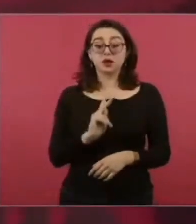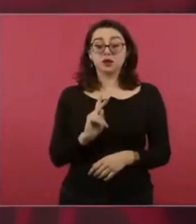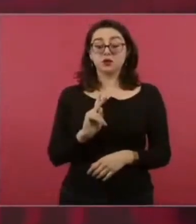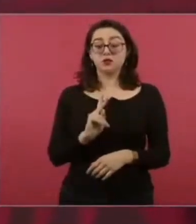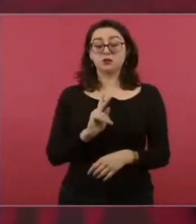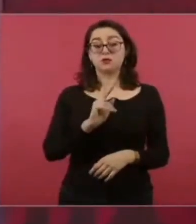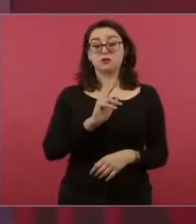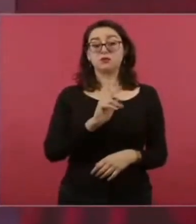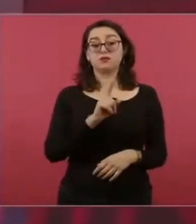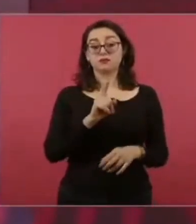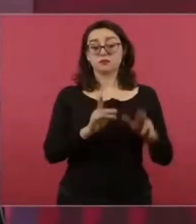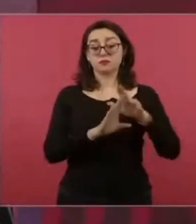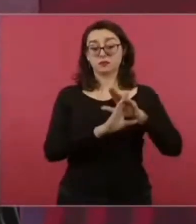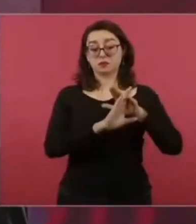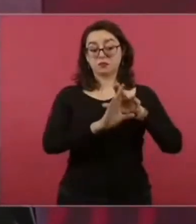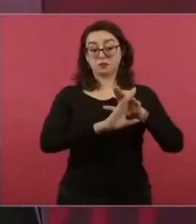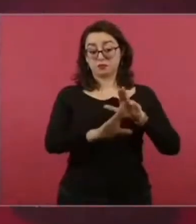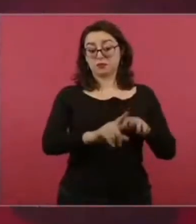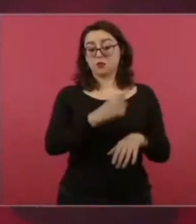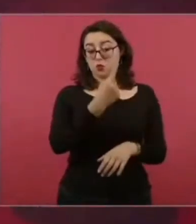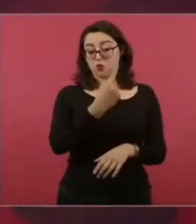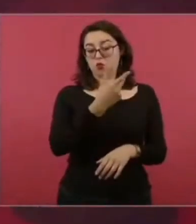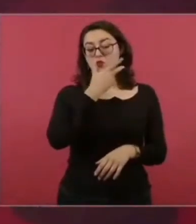porque les agradecía